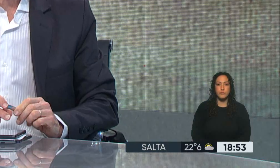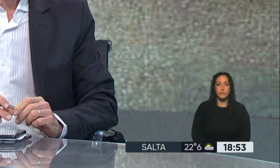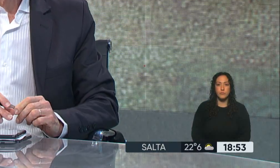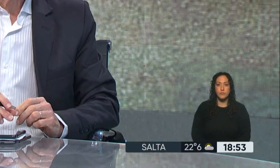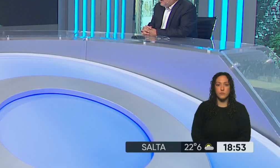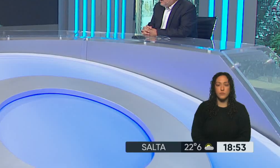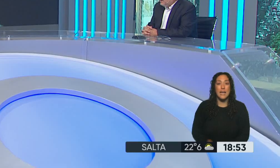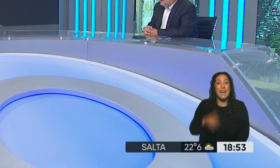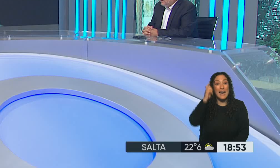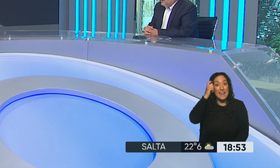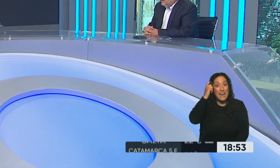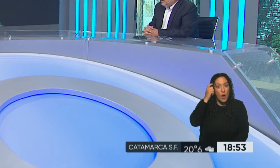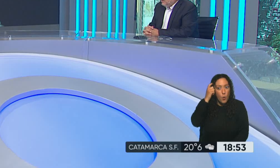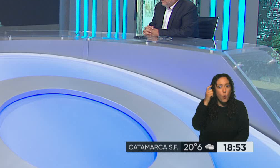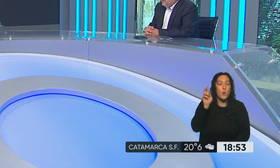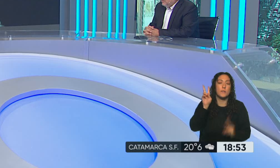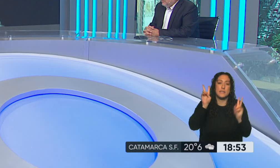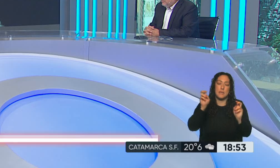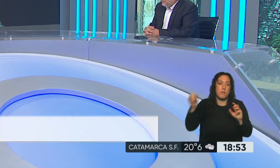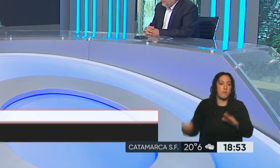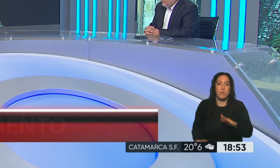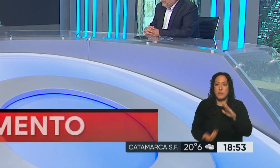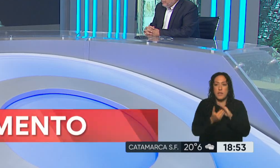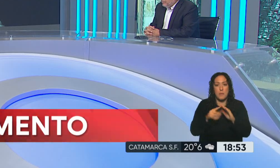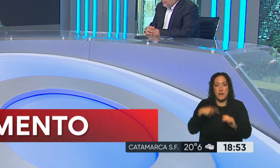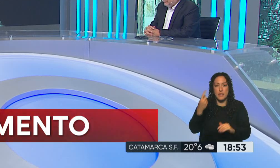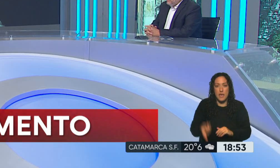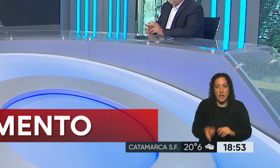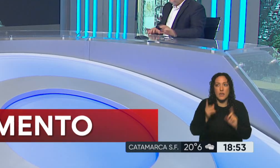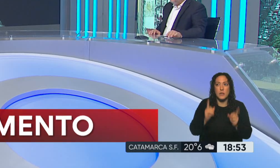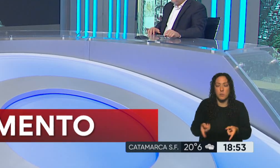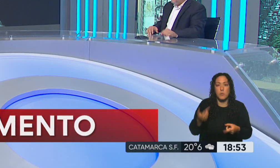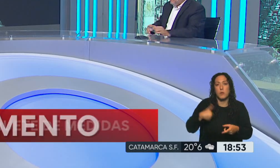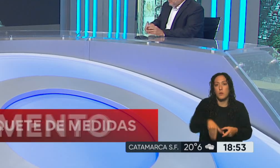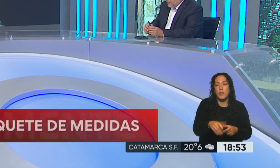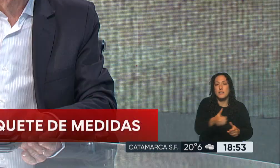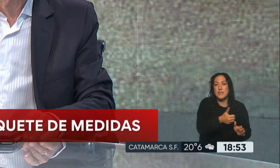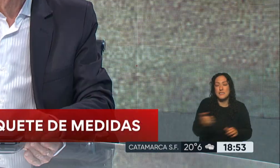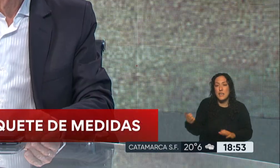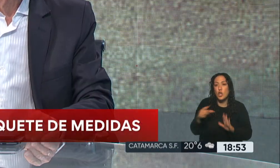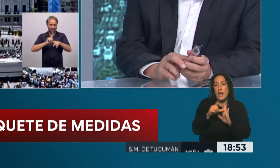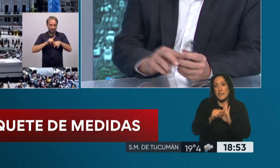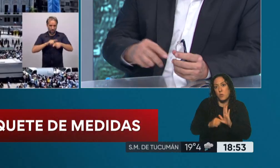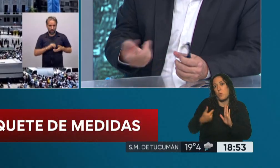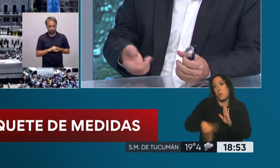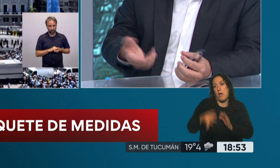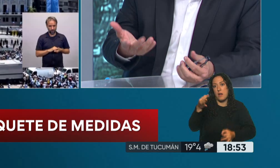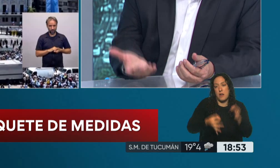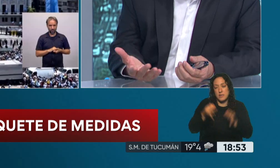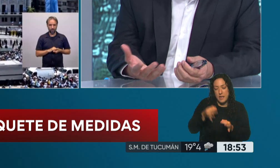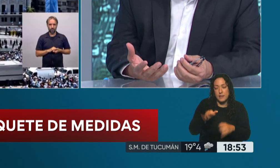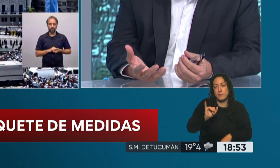Bueno, Raúl, evidentemente va a ser uno de los temas centrales también mañana y en los días posteriores, 600 artículos da para el análisis. Sí, 600 artículos que